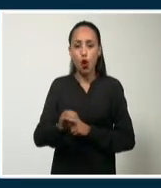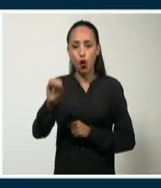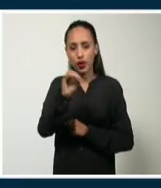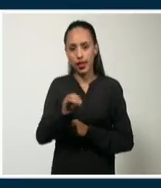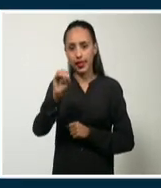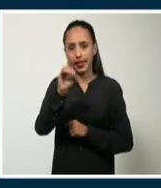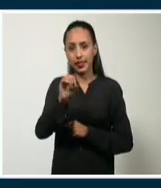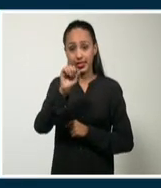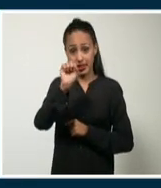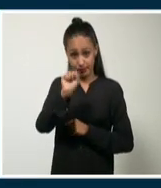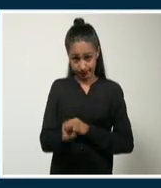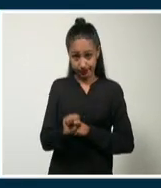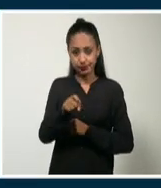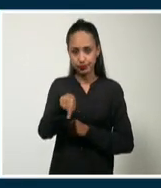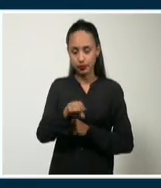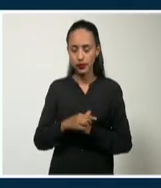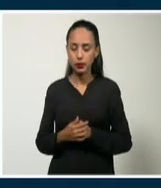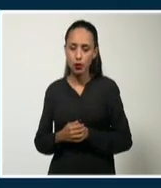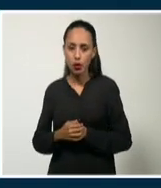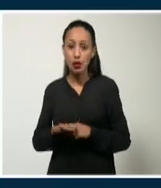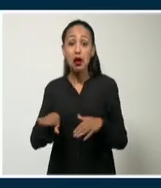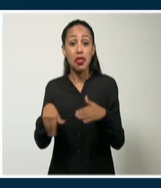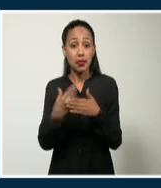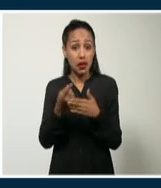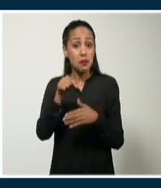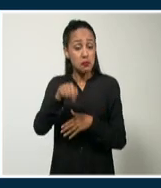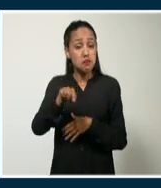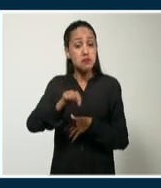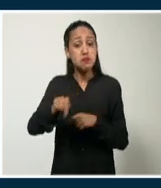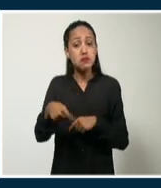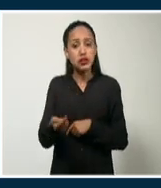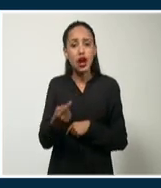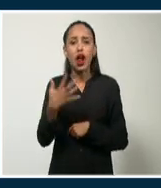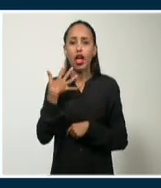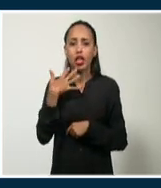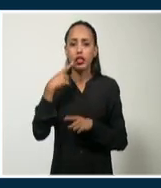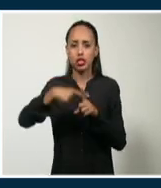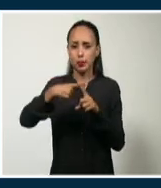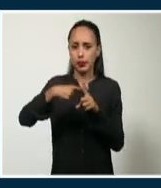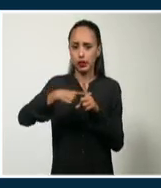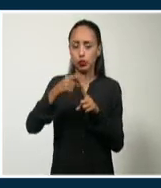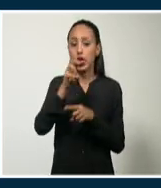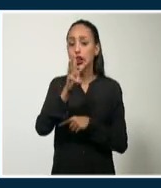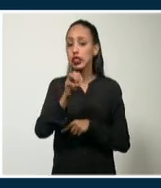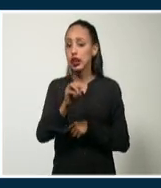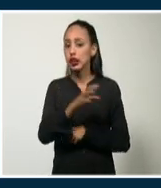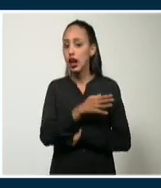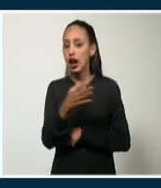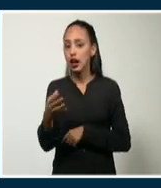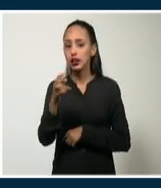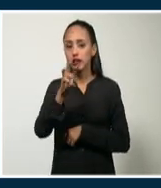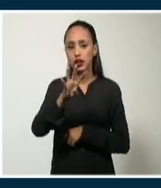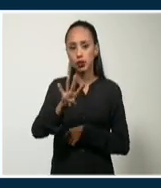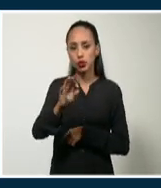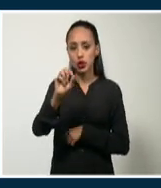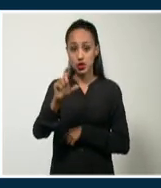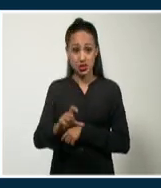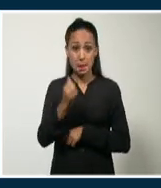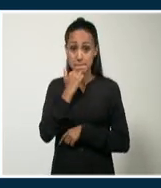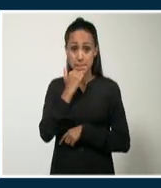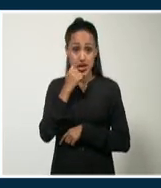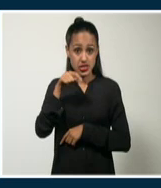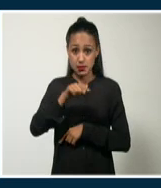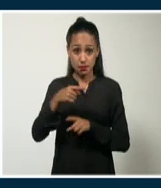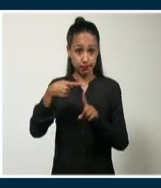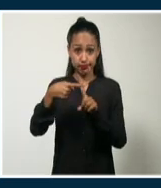oriental del país. Y el día será caluroso nuevamente con temperaturas máximas entre 30 y 34 grados Celsius en